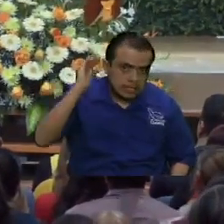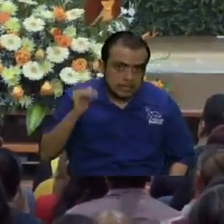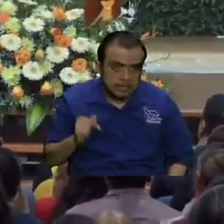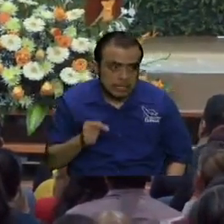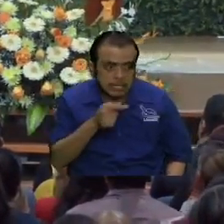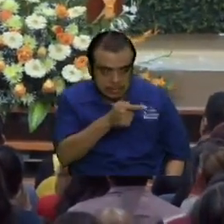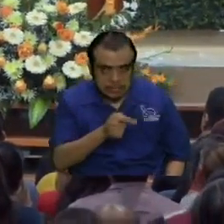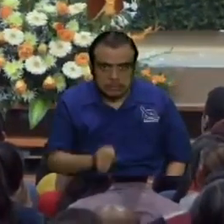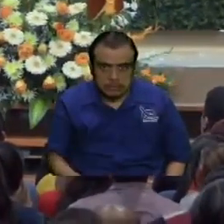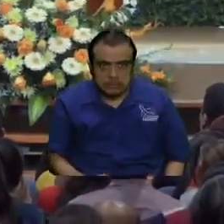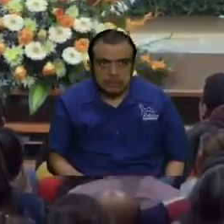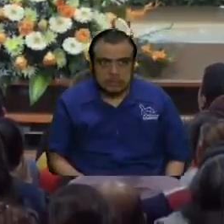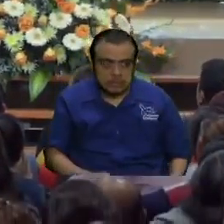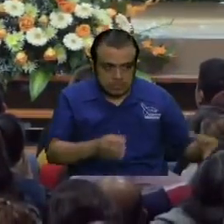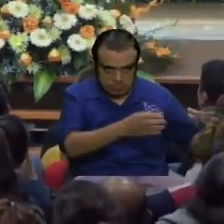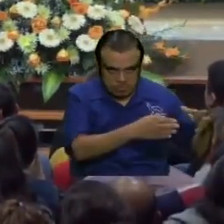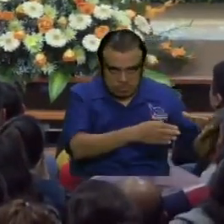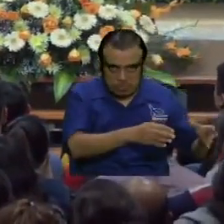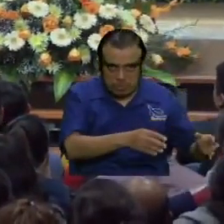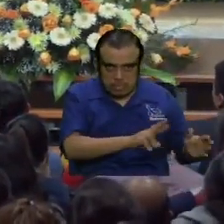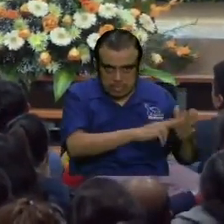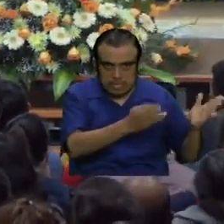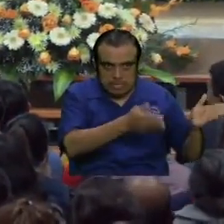está diciendo Señor a ellos